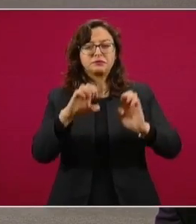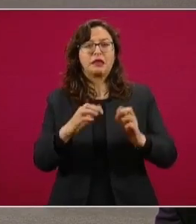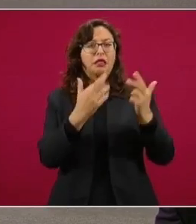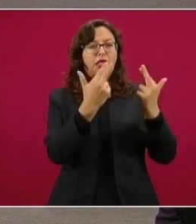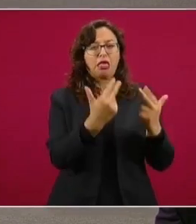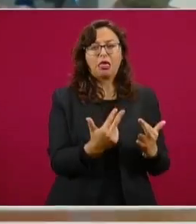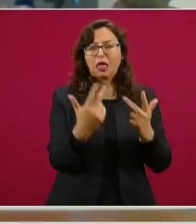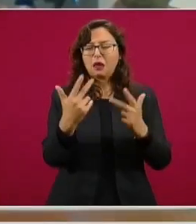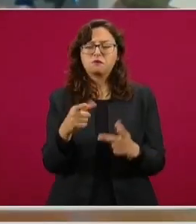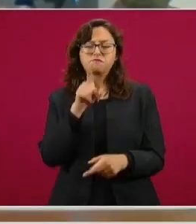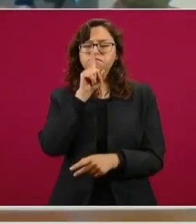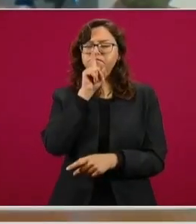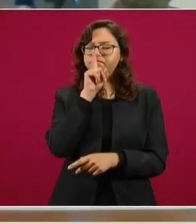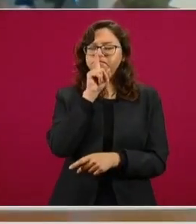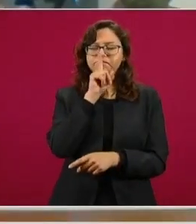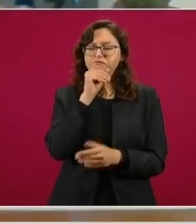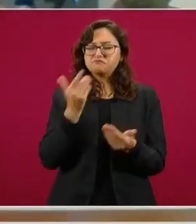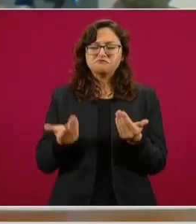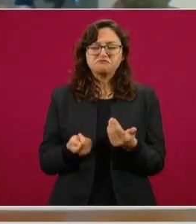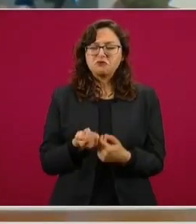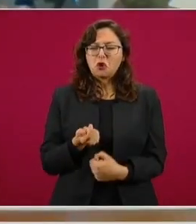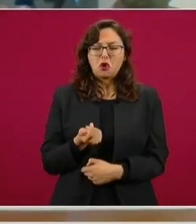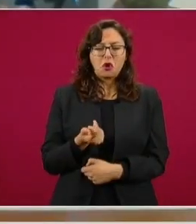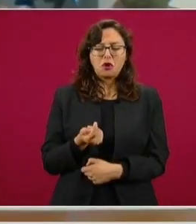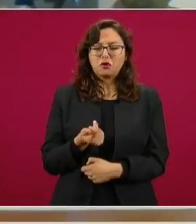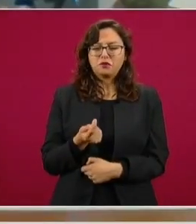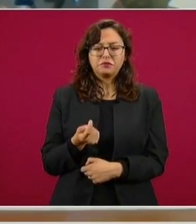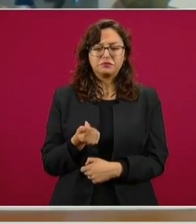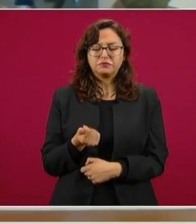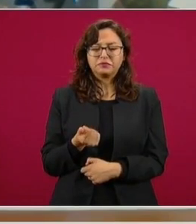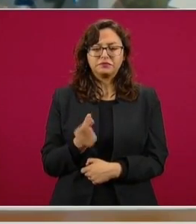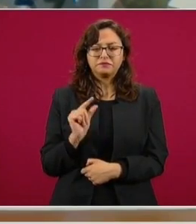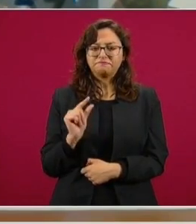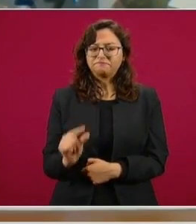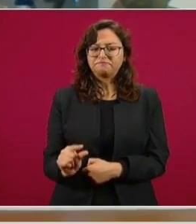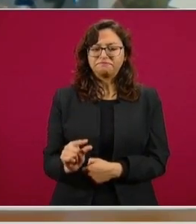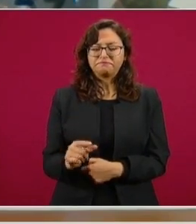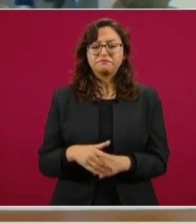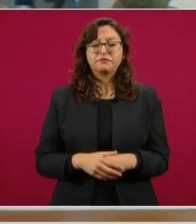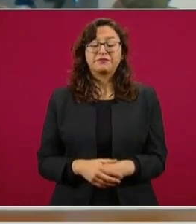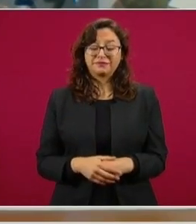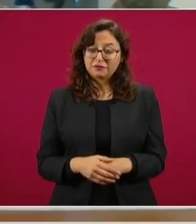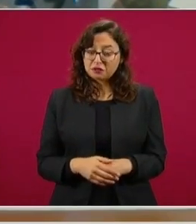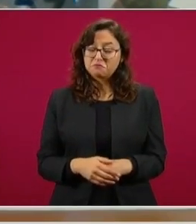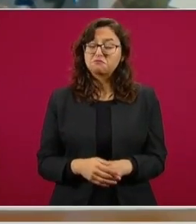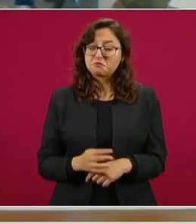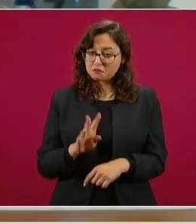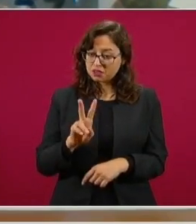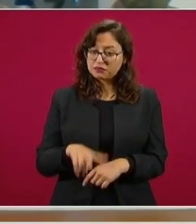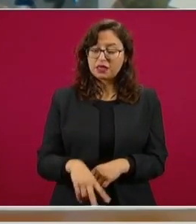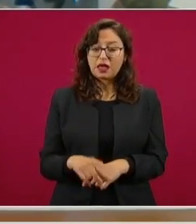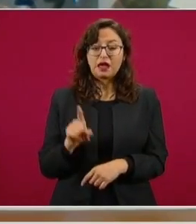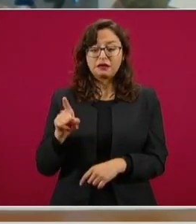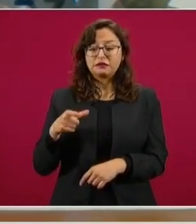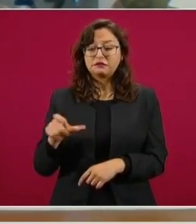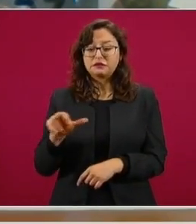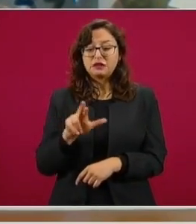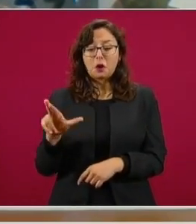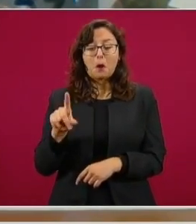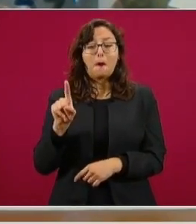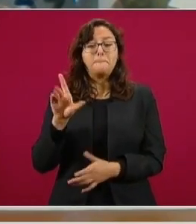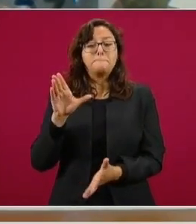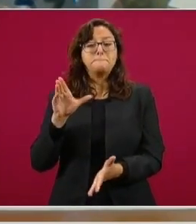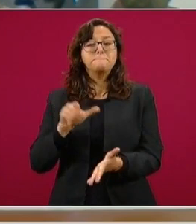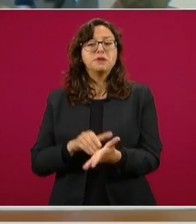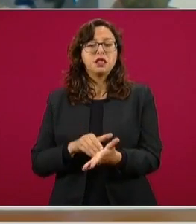estados. En específico menciona usted que hay más de 1.000 árboles caídos en Quintana Roo y